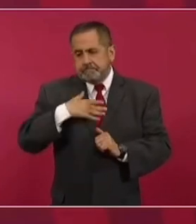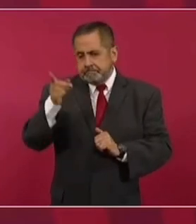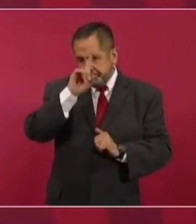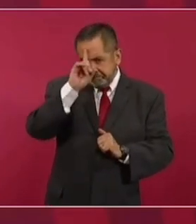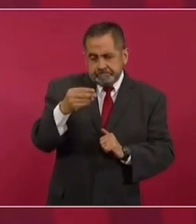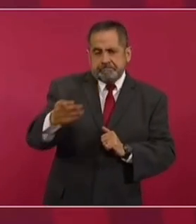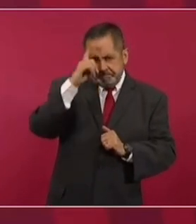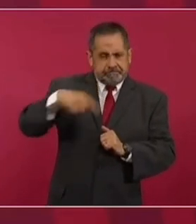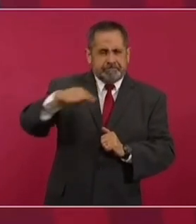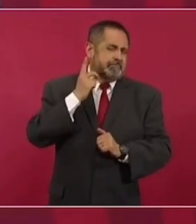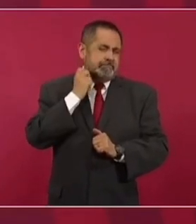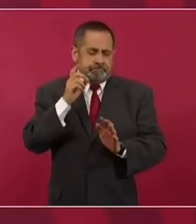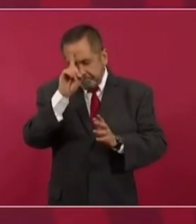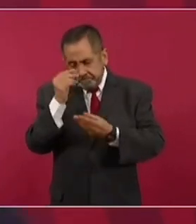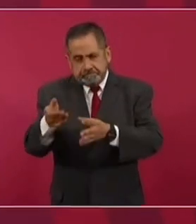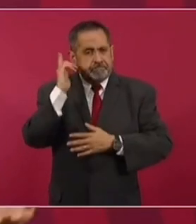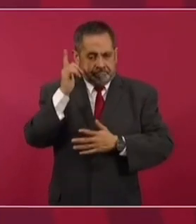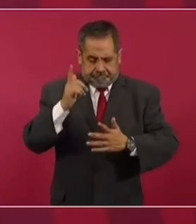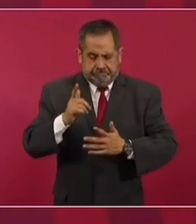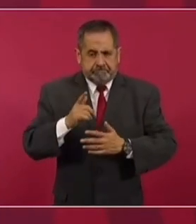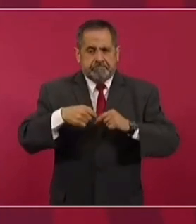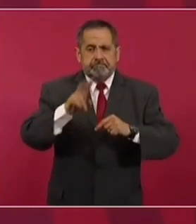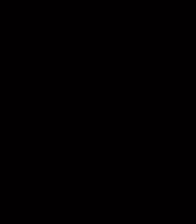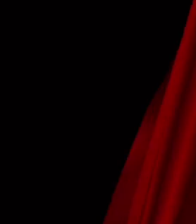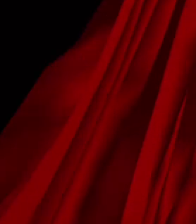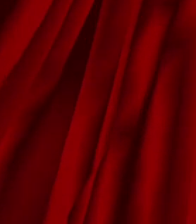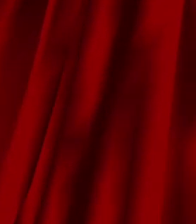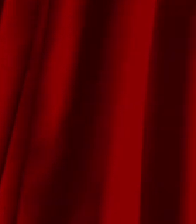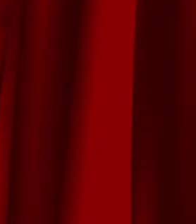recomendación respetuosa a los legisladores. Ojalá, ya pronto.